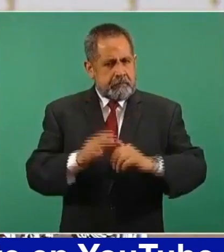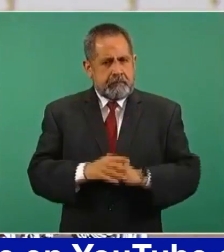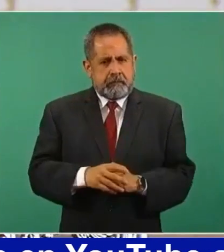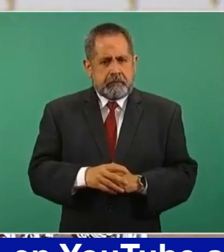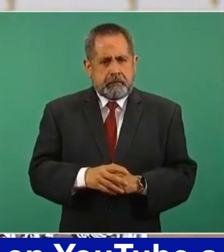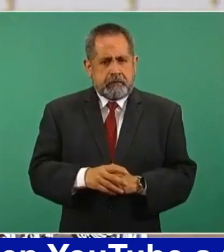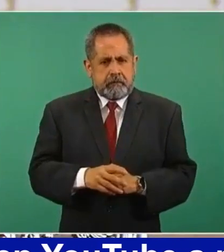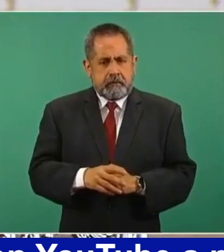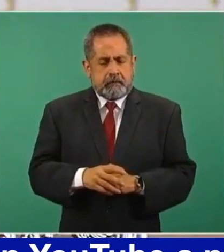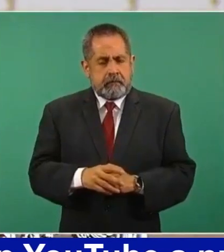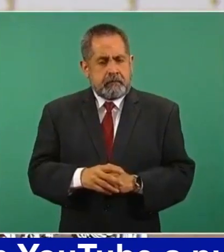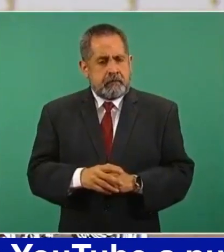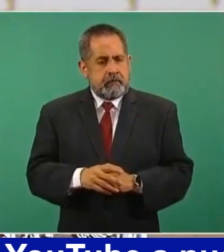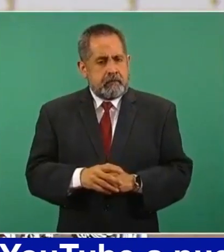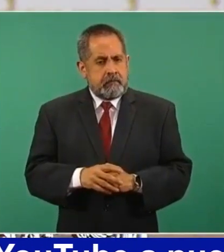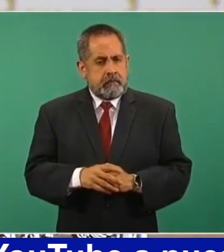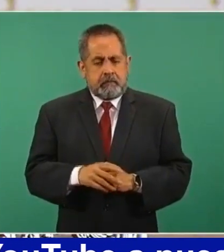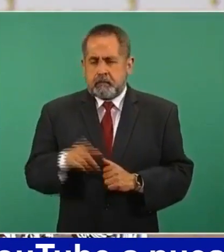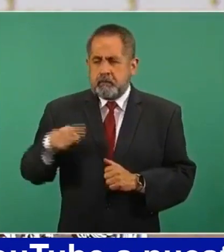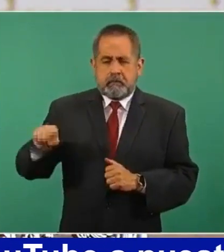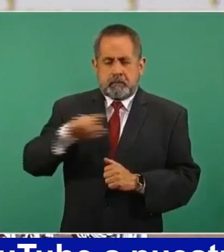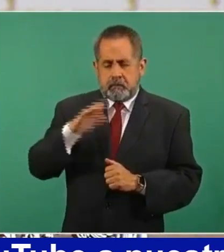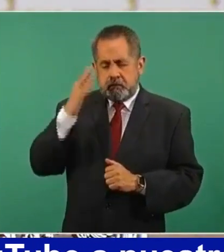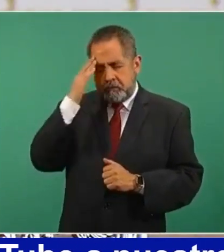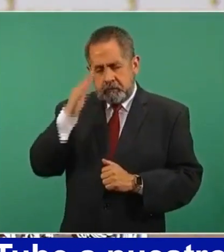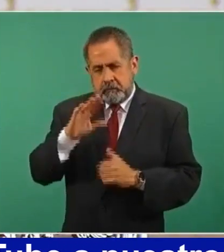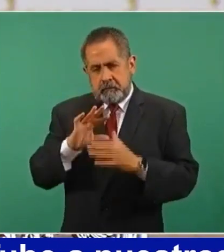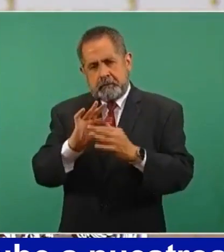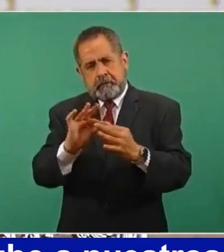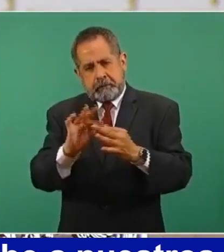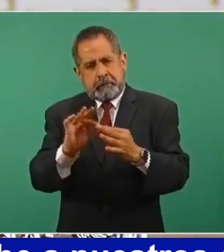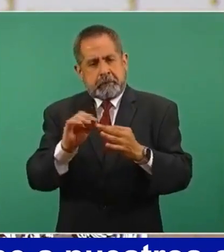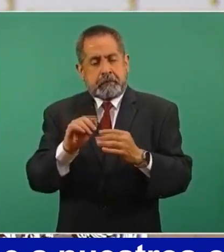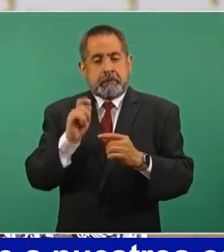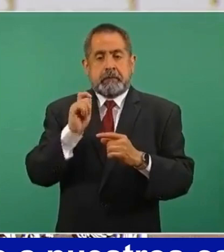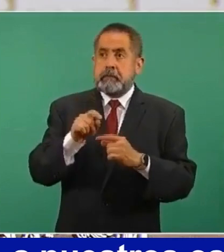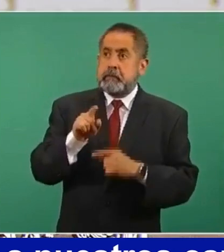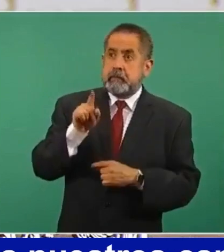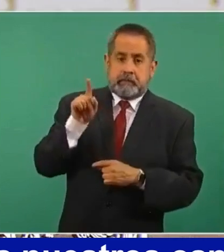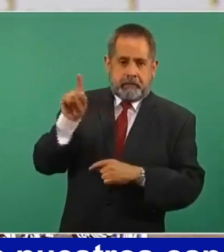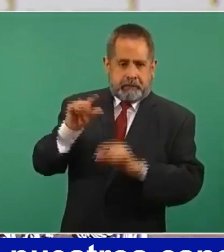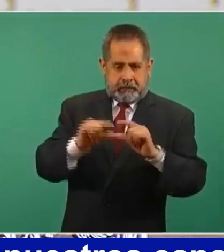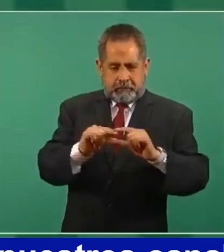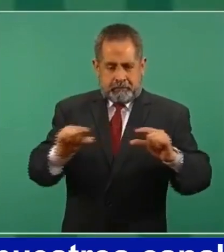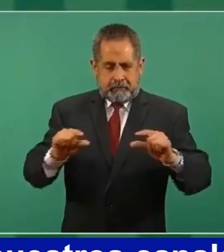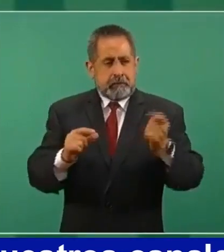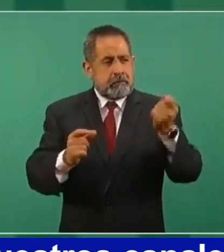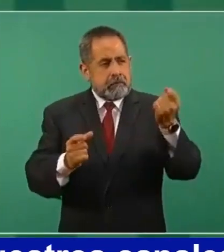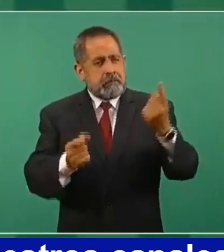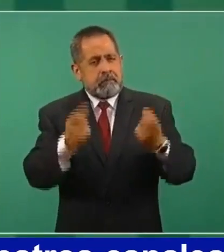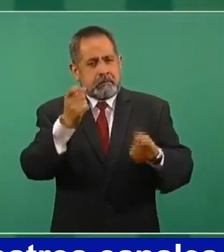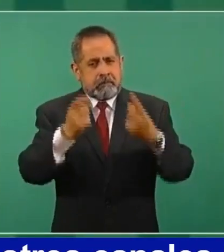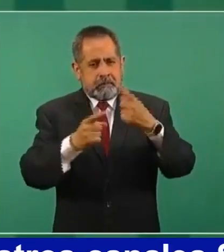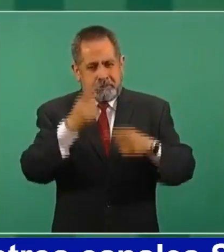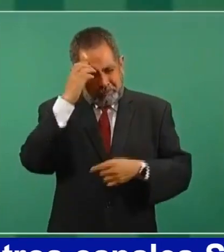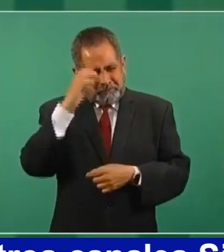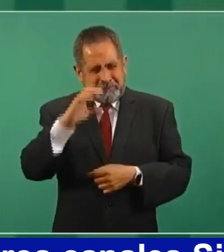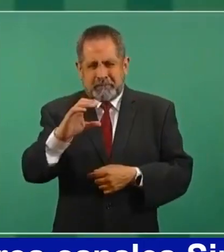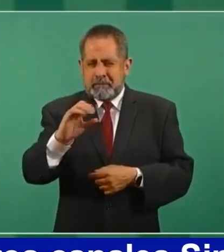se sabe que estos posibles coágulos